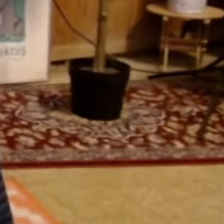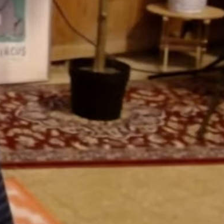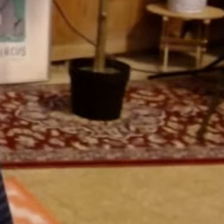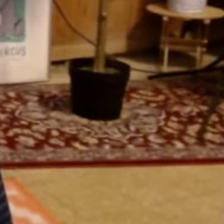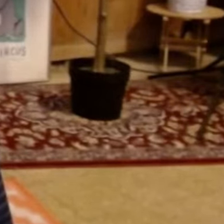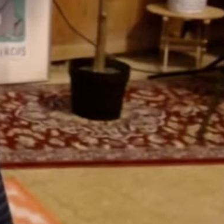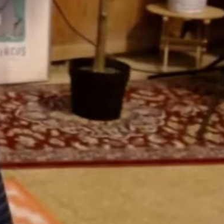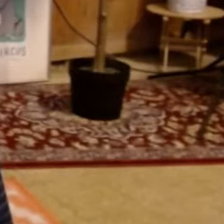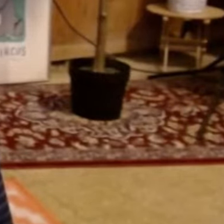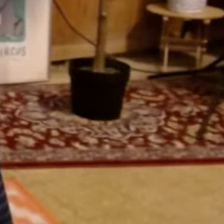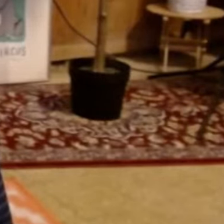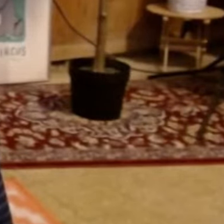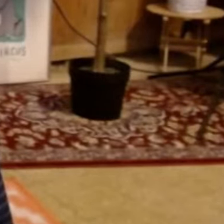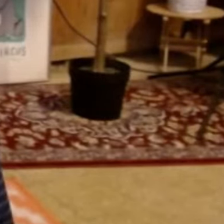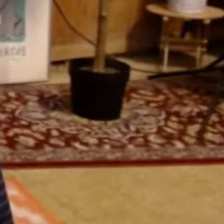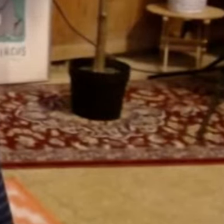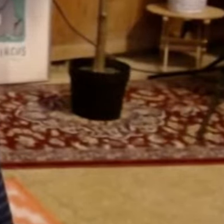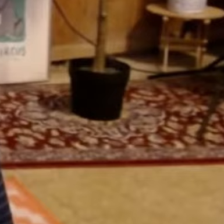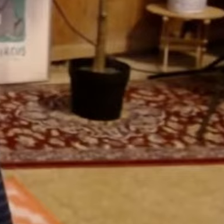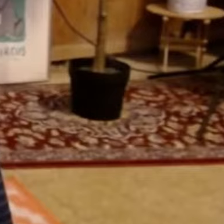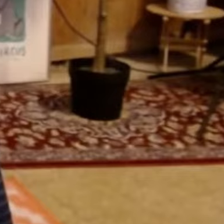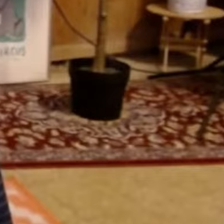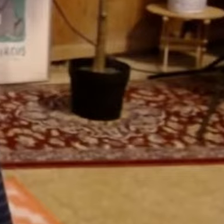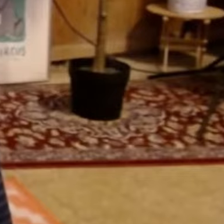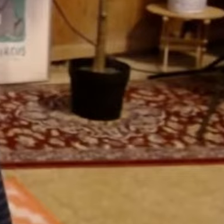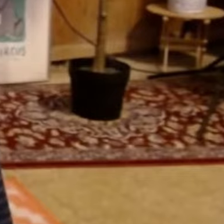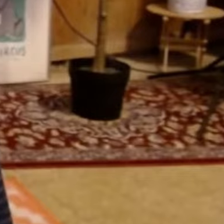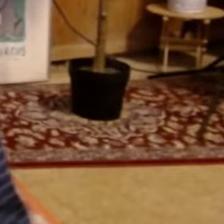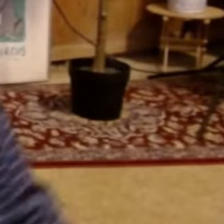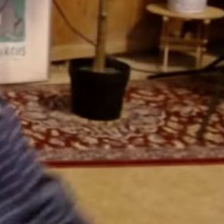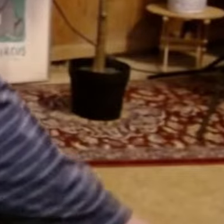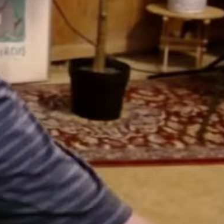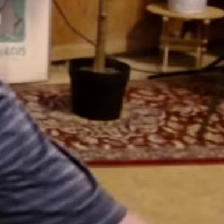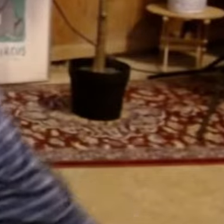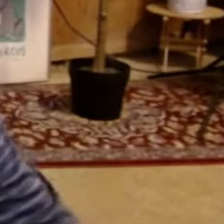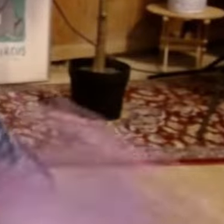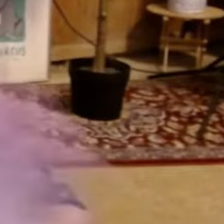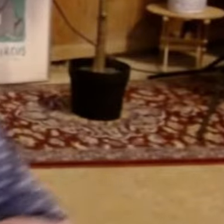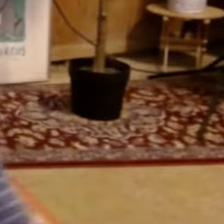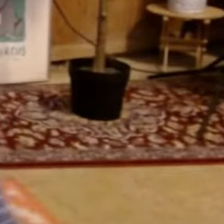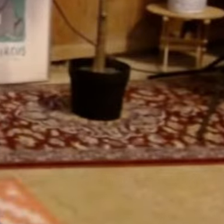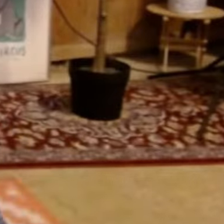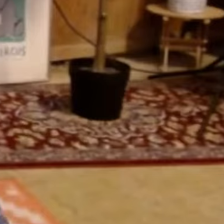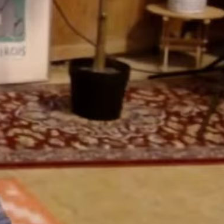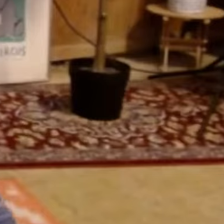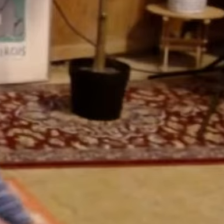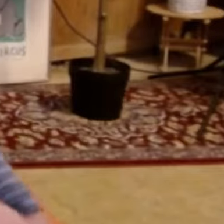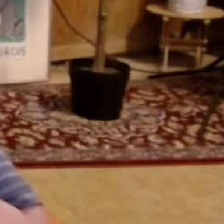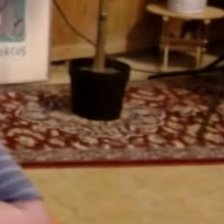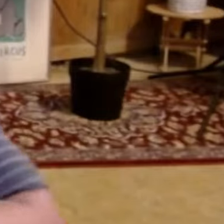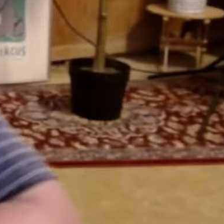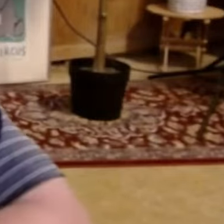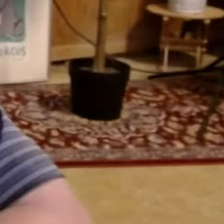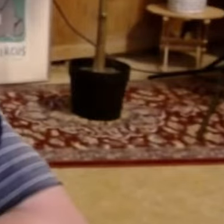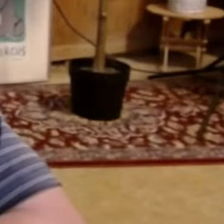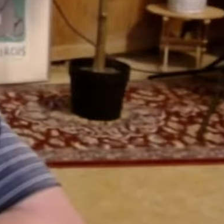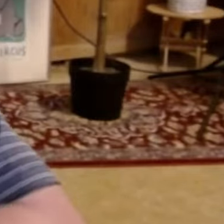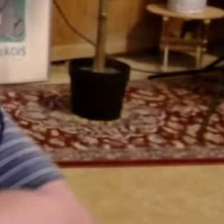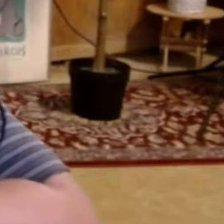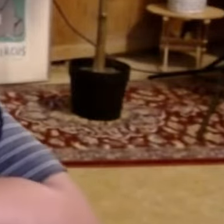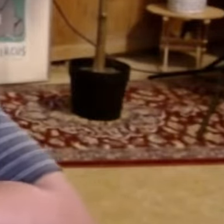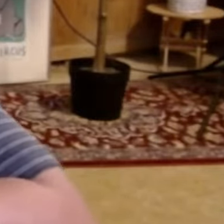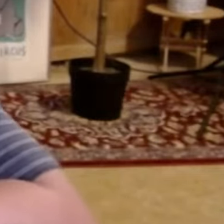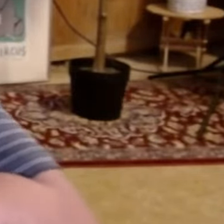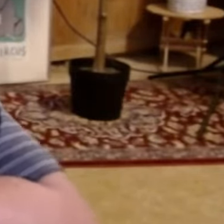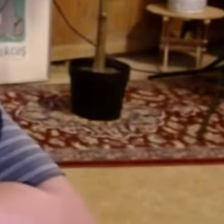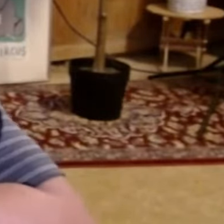beneficiar a unos cuantos y empobrecer al pueblo. Eso ya se fue al basurero de la historia, dijo el presidente López Obrador. Bueno, pues esto garantiza la continuidad precisamente